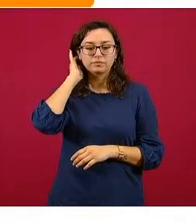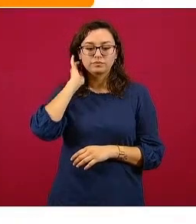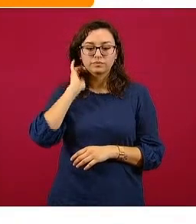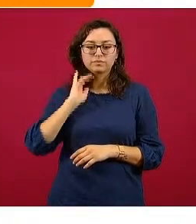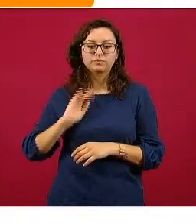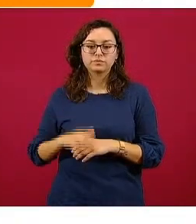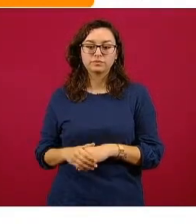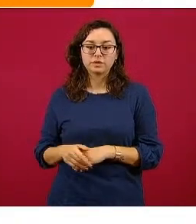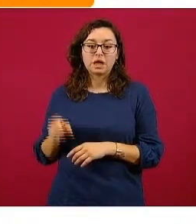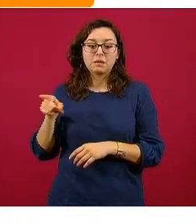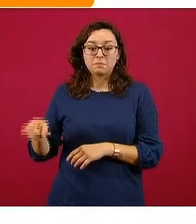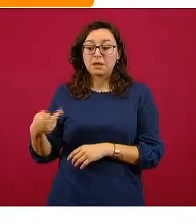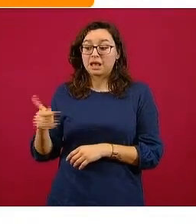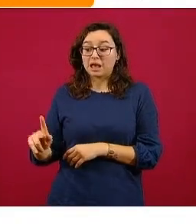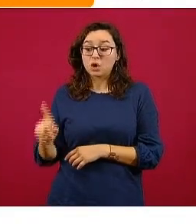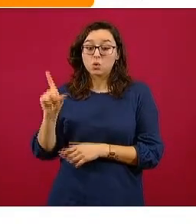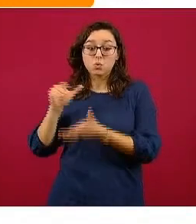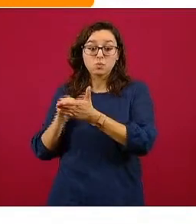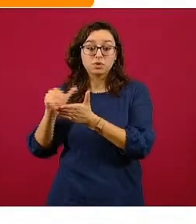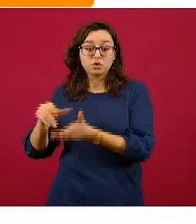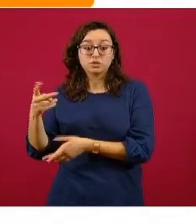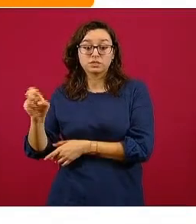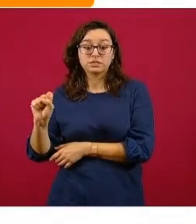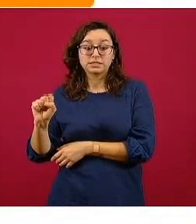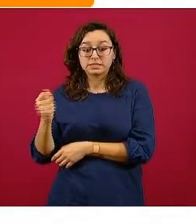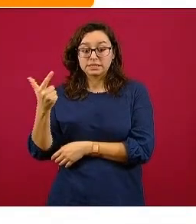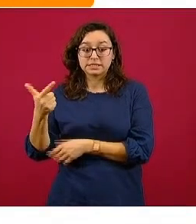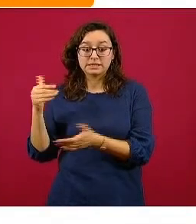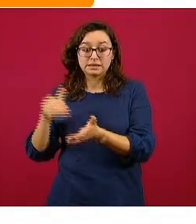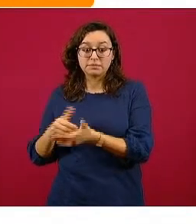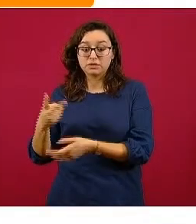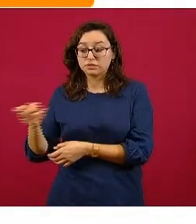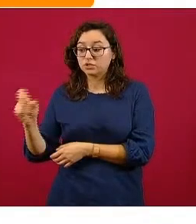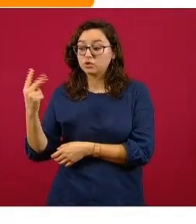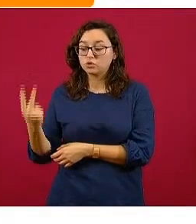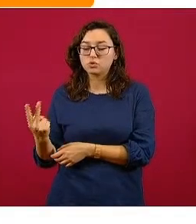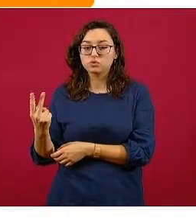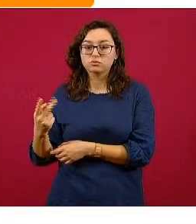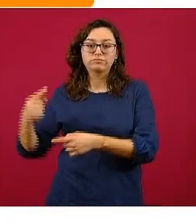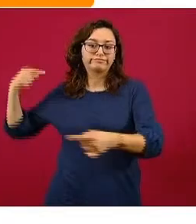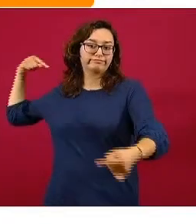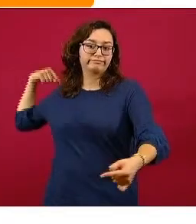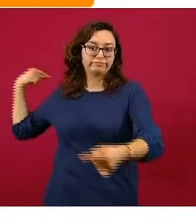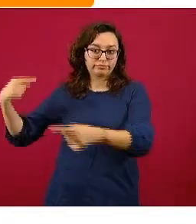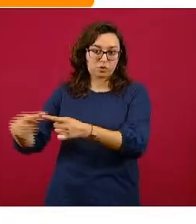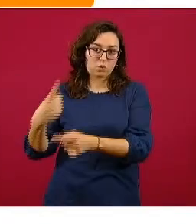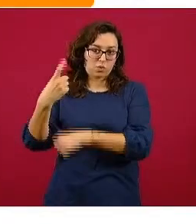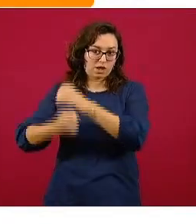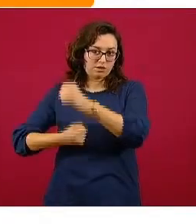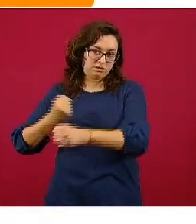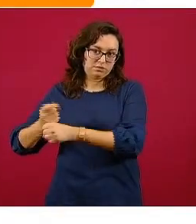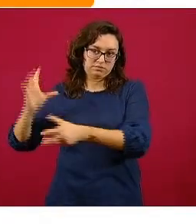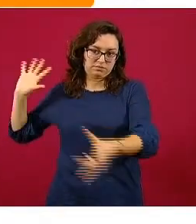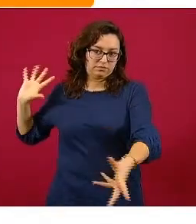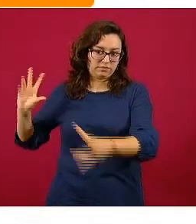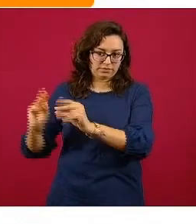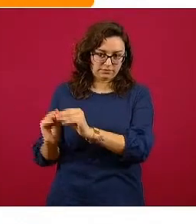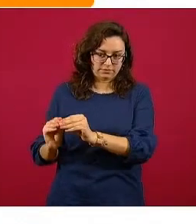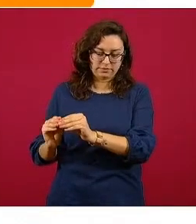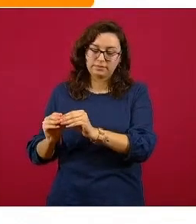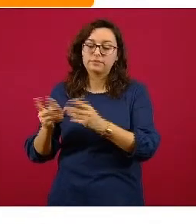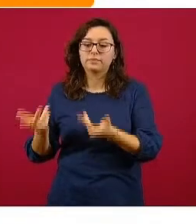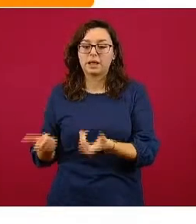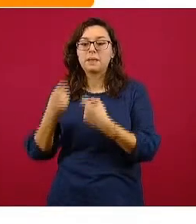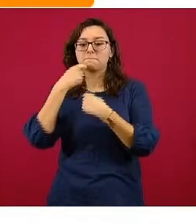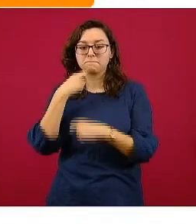acumulado desde que en febrero se confirmara el primero de ellos y por lo tanto durante toda la epidemia a nivel nacional. Así también